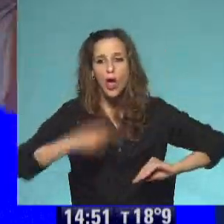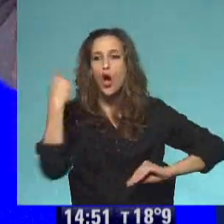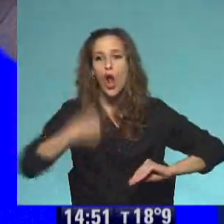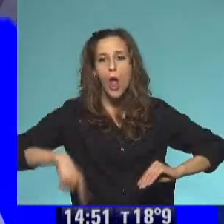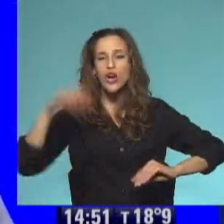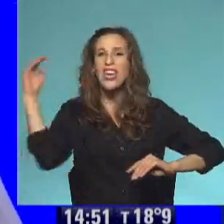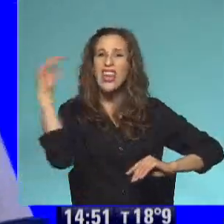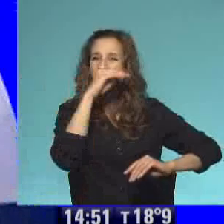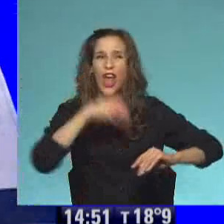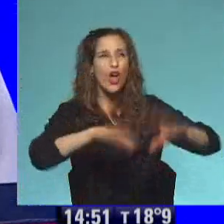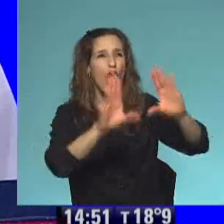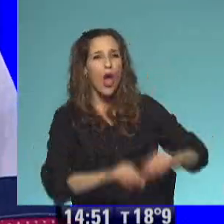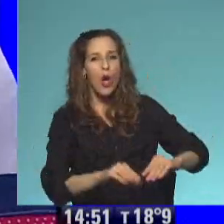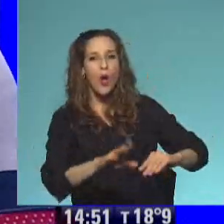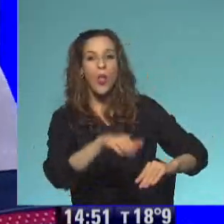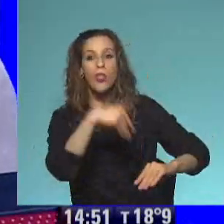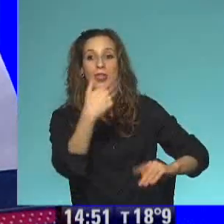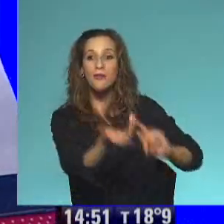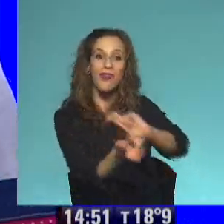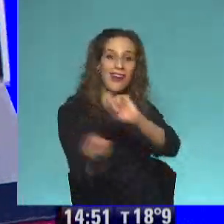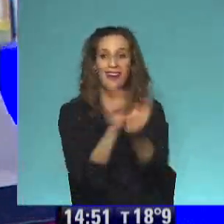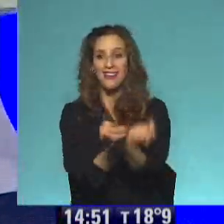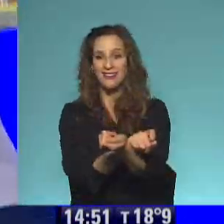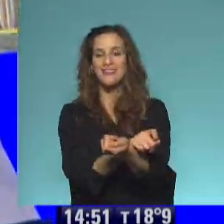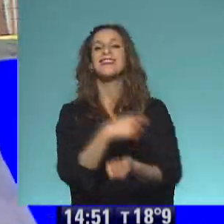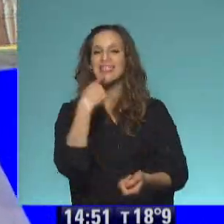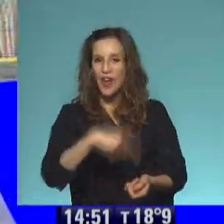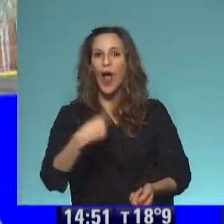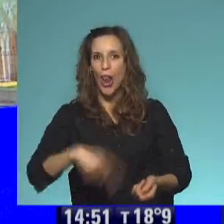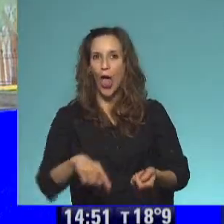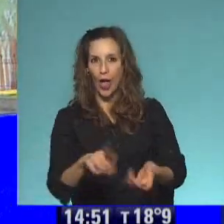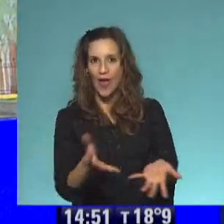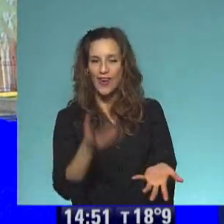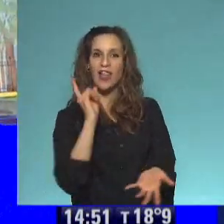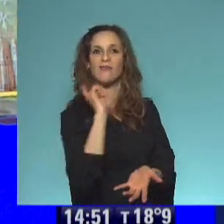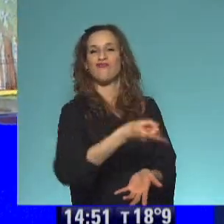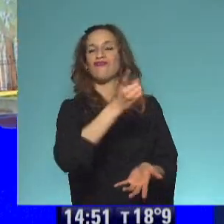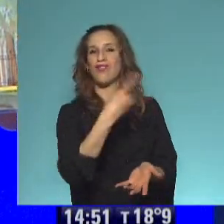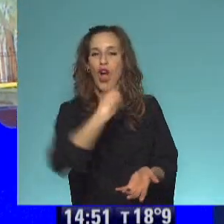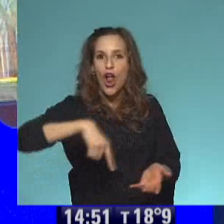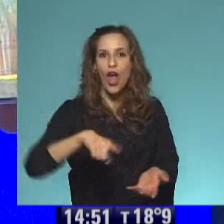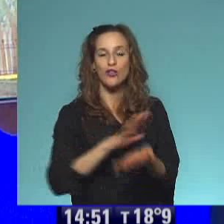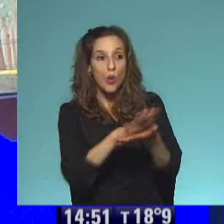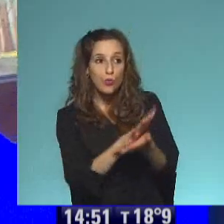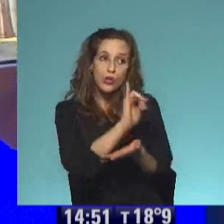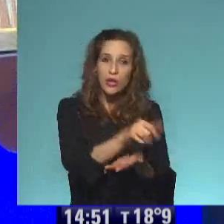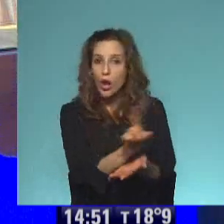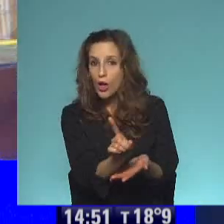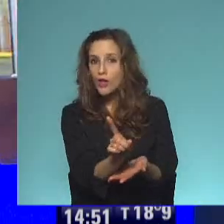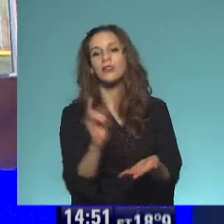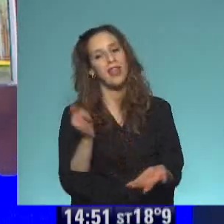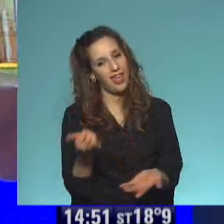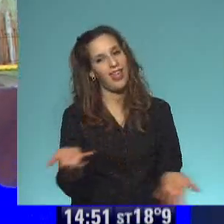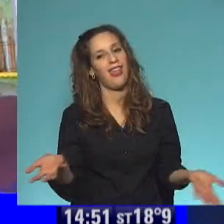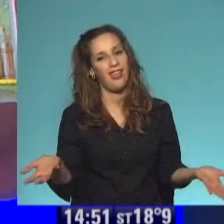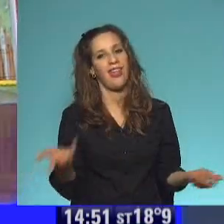Y después miren cómo cambió con la magia. Sí, rima. Esta solución, ¿funcionó o no funcionó? Sí. Pero a ver si encuentran